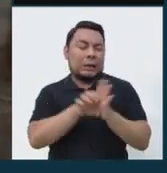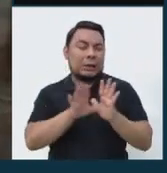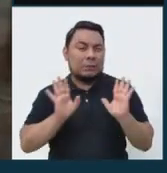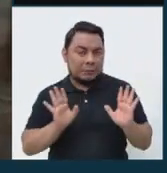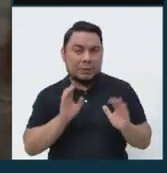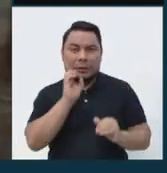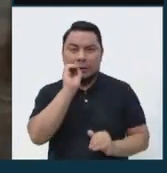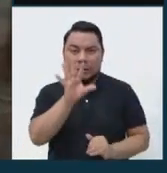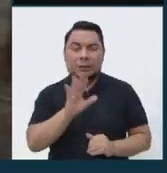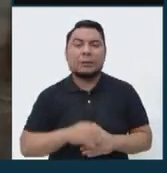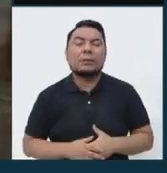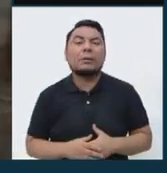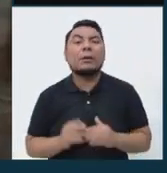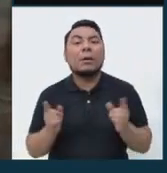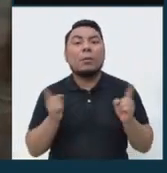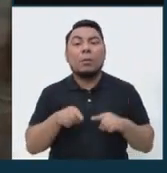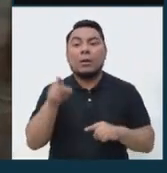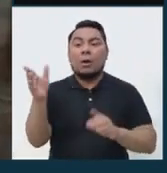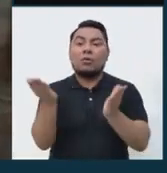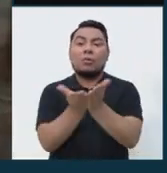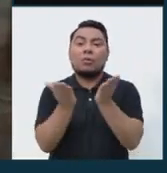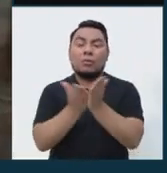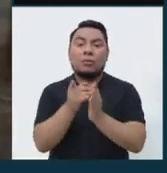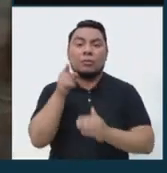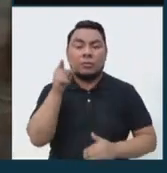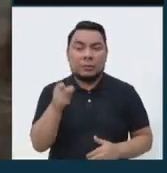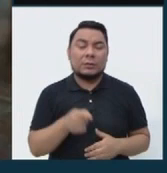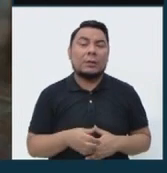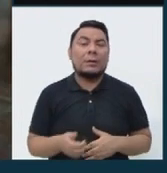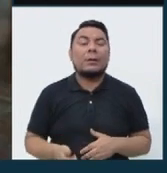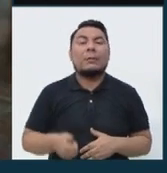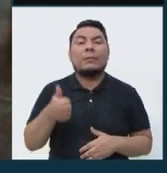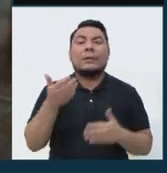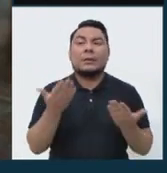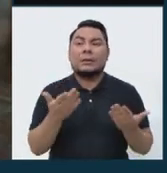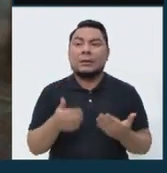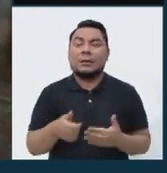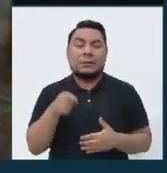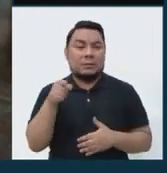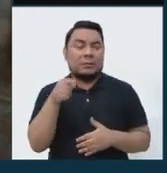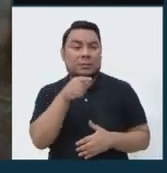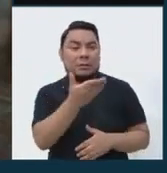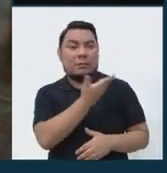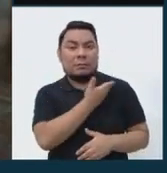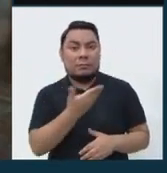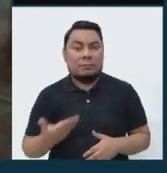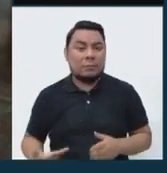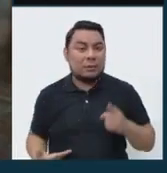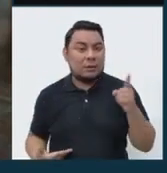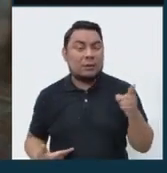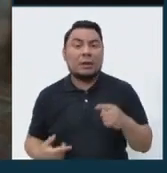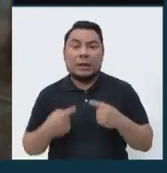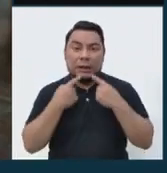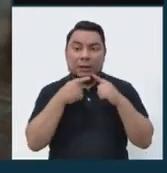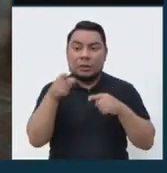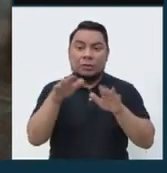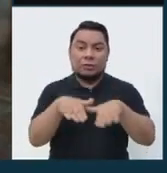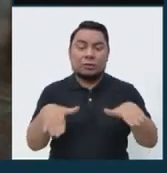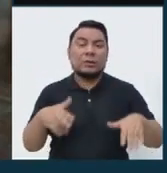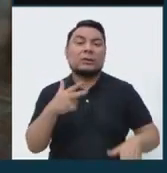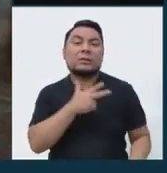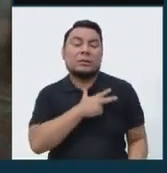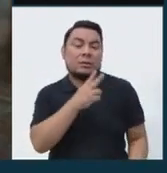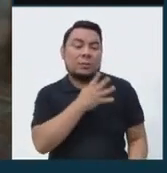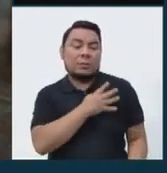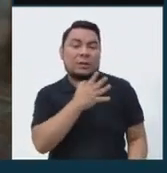irnos muy lejos. Cuando en el colegio presidente, mayor de la República, los niños que tienen tercero,